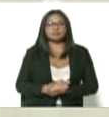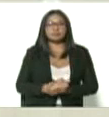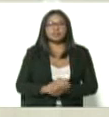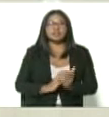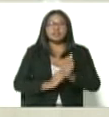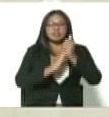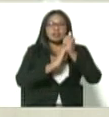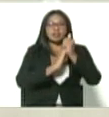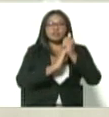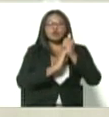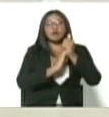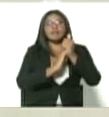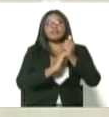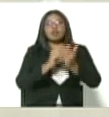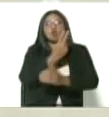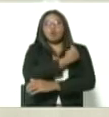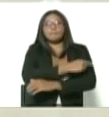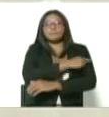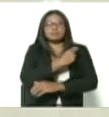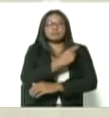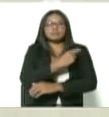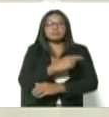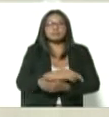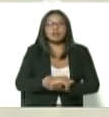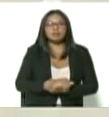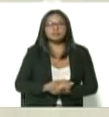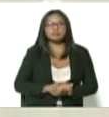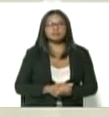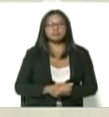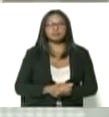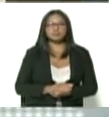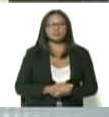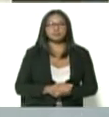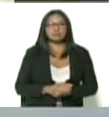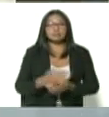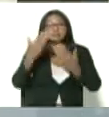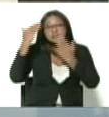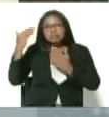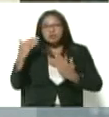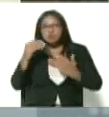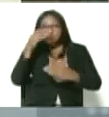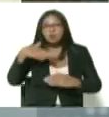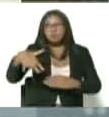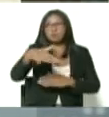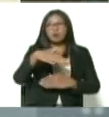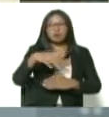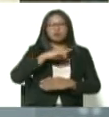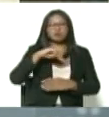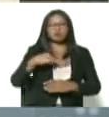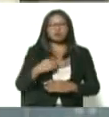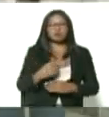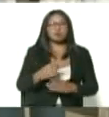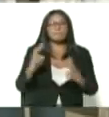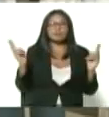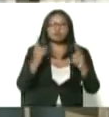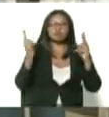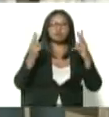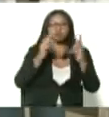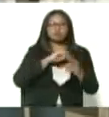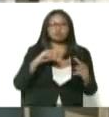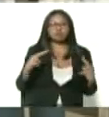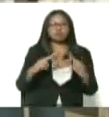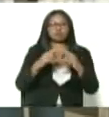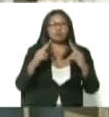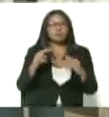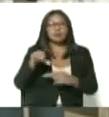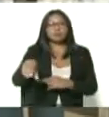del hospital jose maría vargas adelante saludos a nuestro pueblo heroico nuestro pueblo victorioso nos encontramos